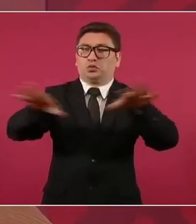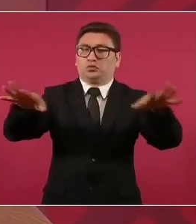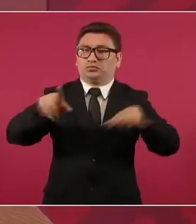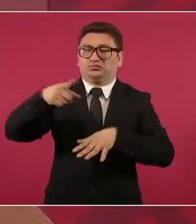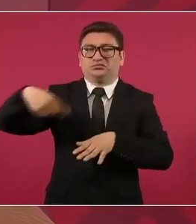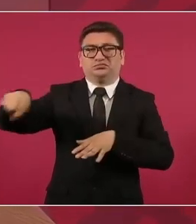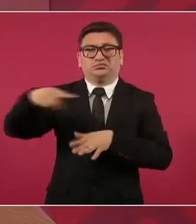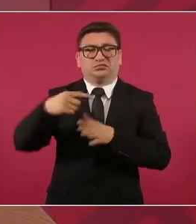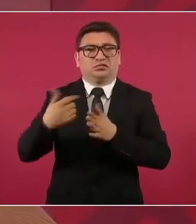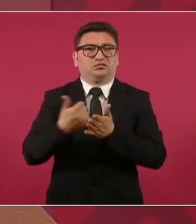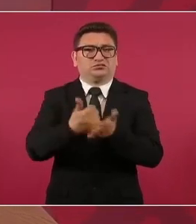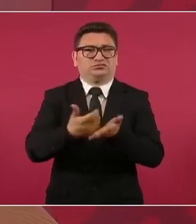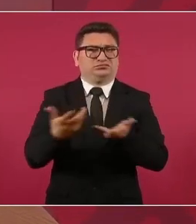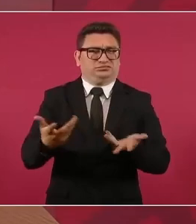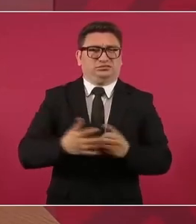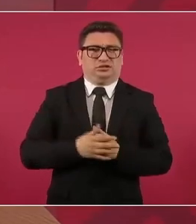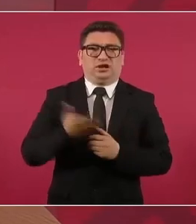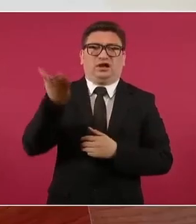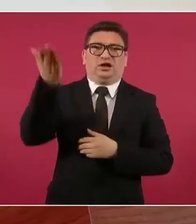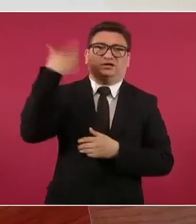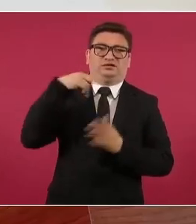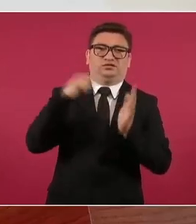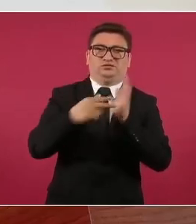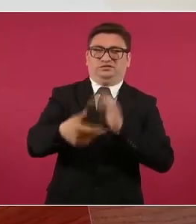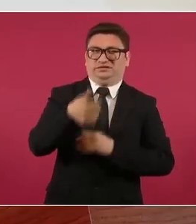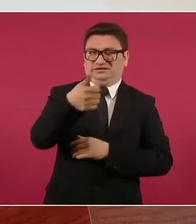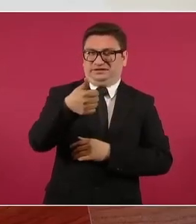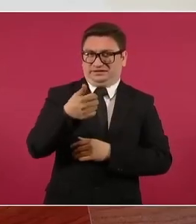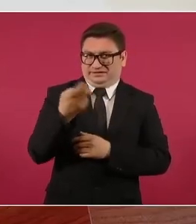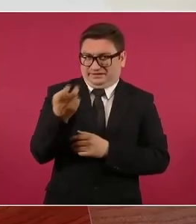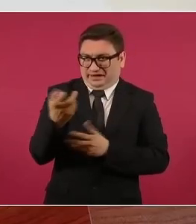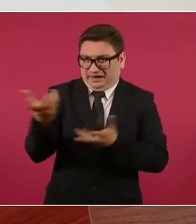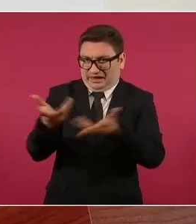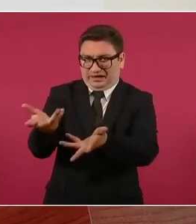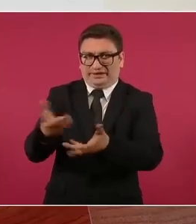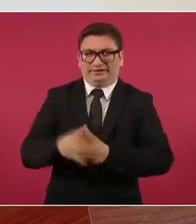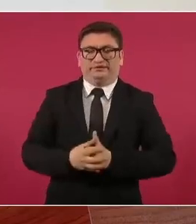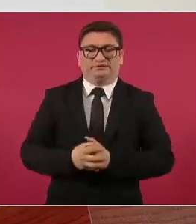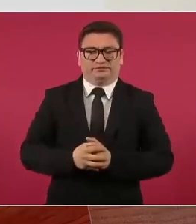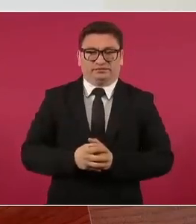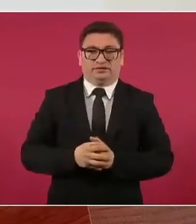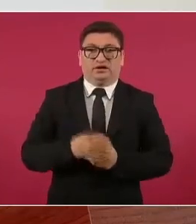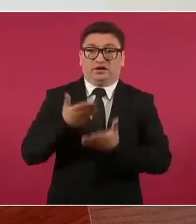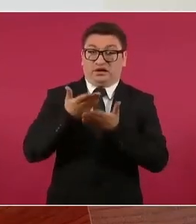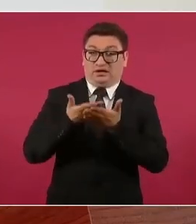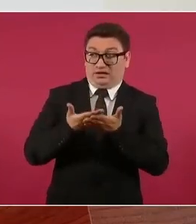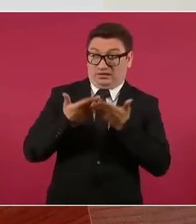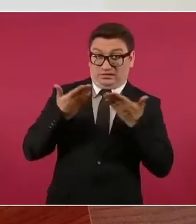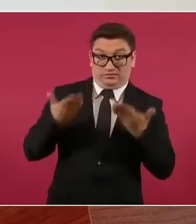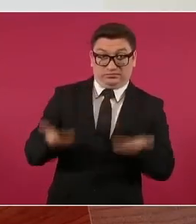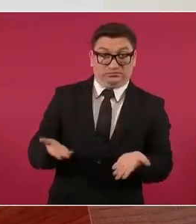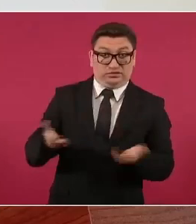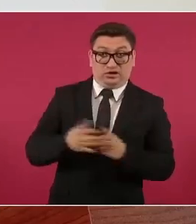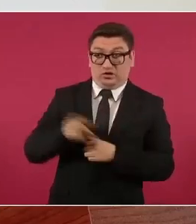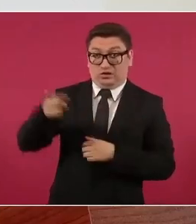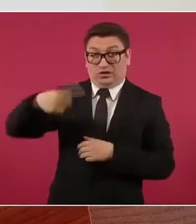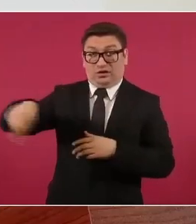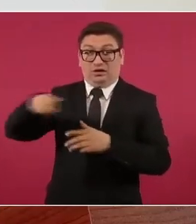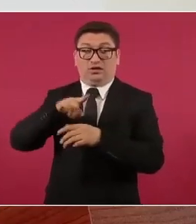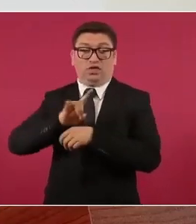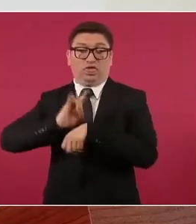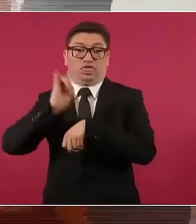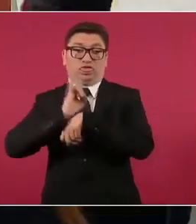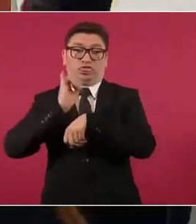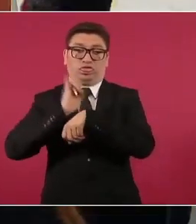en el 2006, ahora se disfrazan